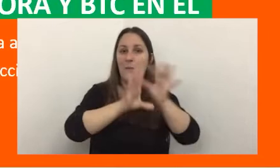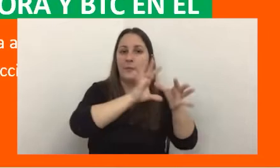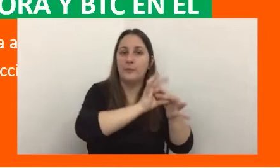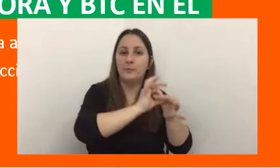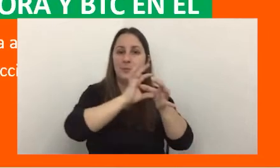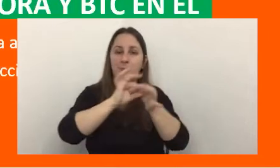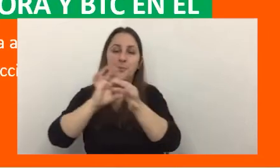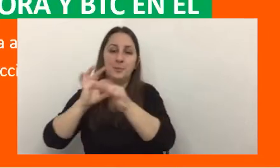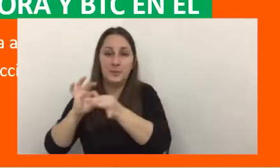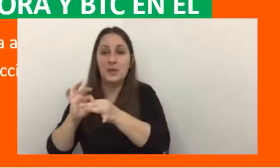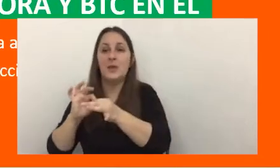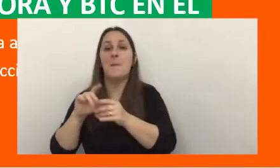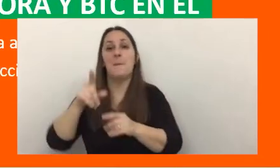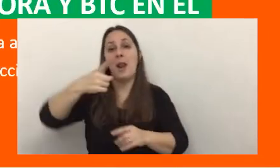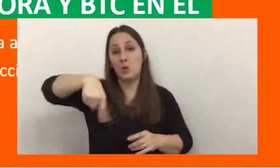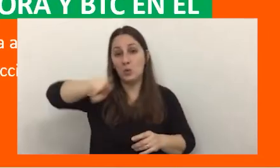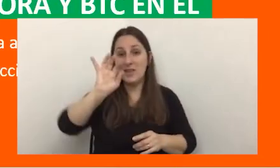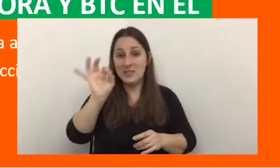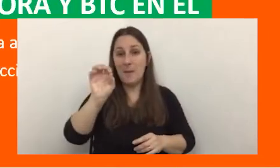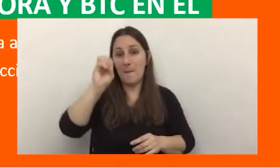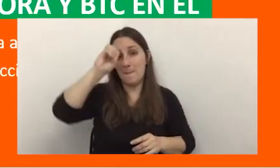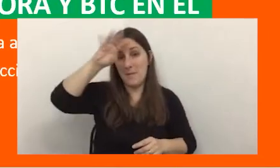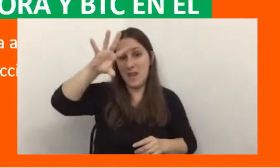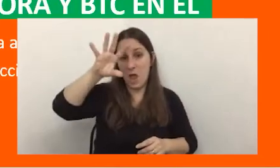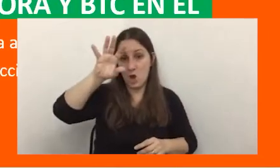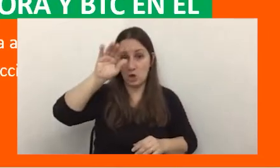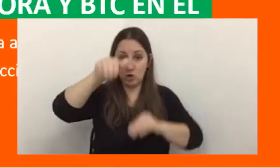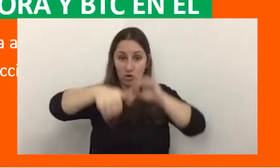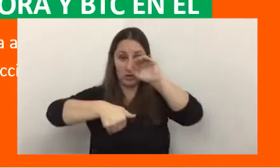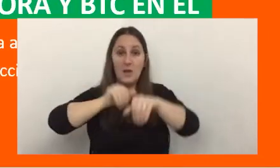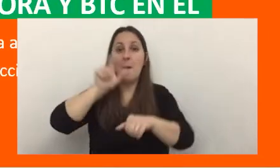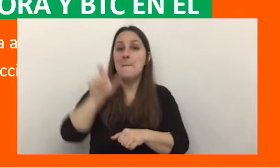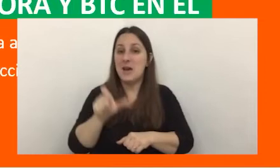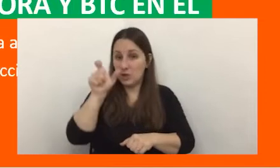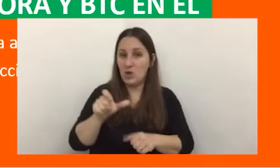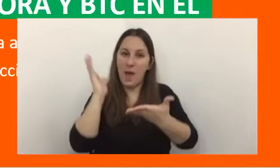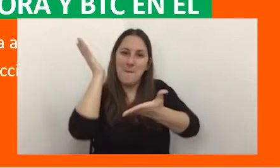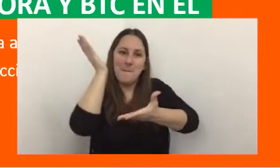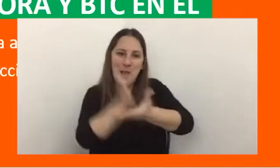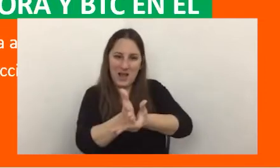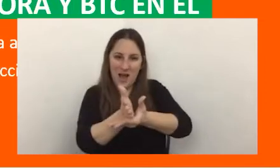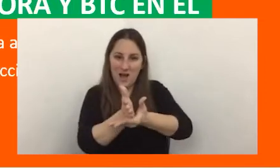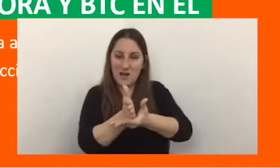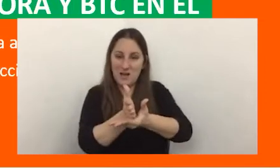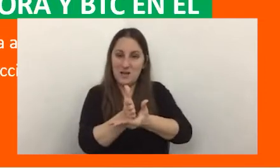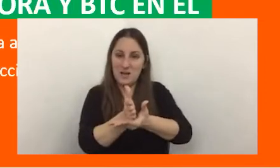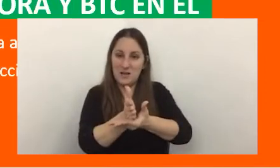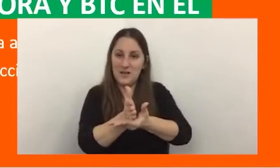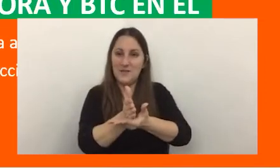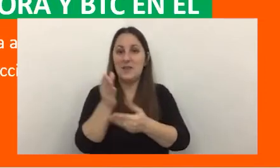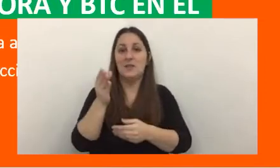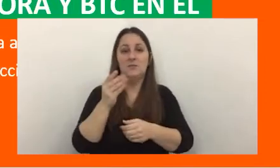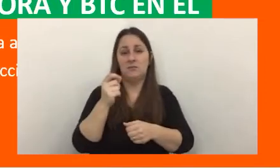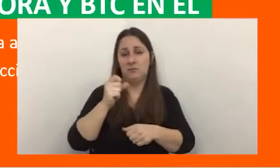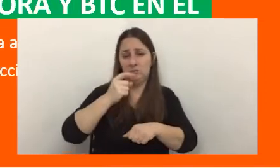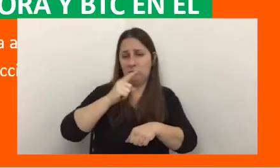que para que lo sepan los mineros que son personas que utilizan esas placas de video 7x24